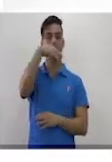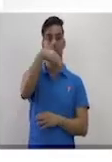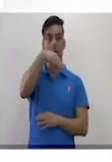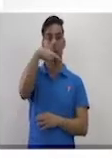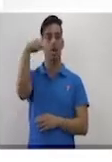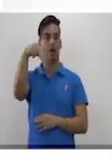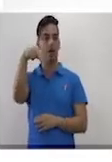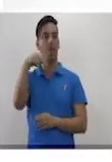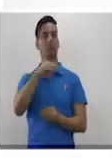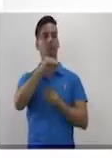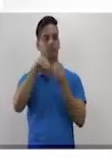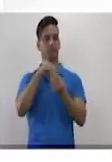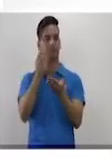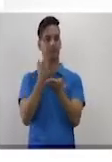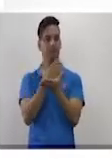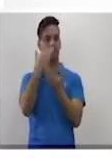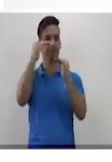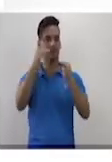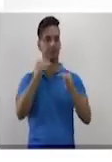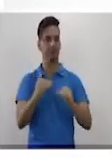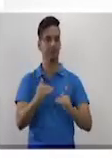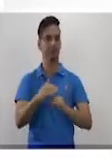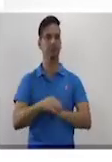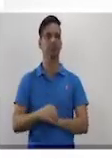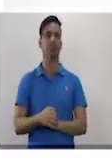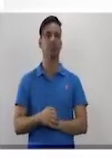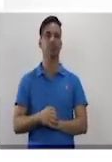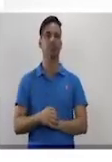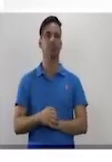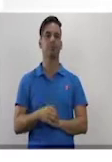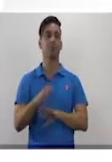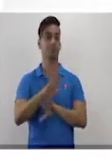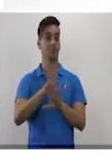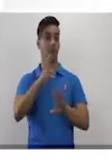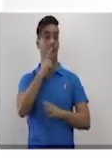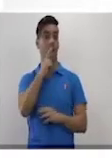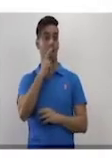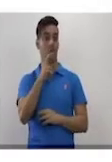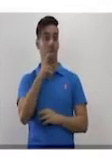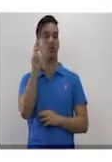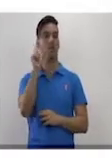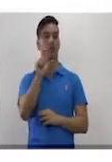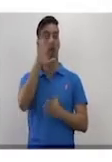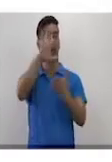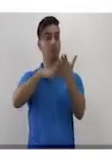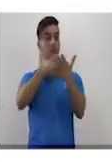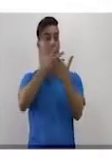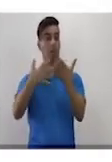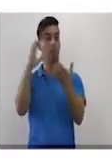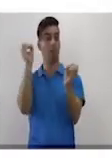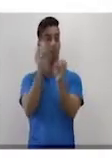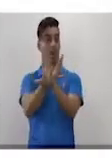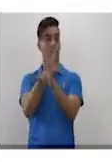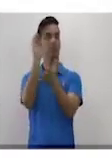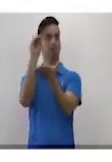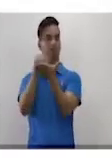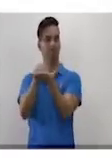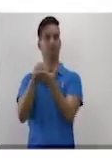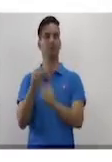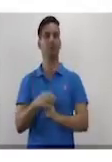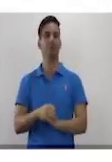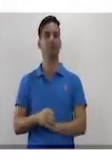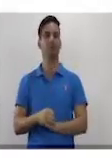tienes tu respuesta y la colocas en el lugar en la tabla. La otra columna